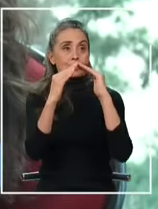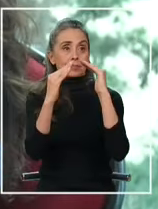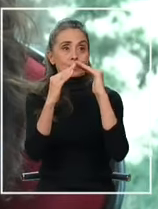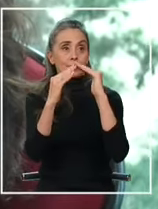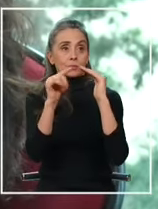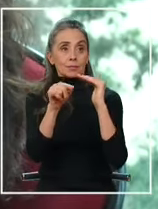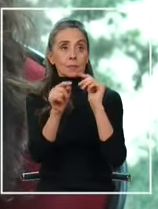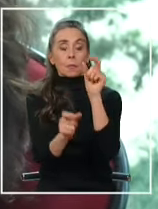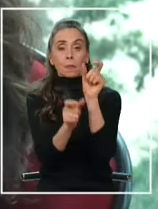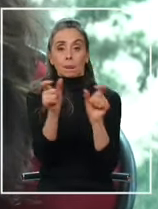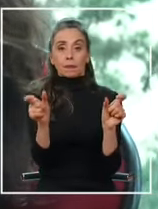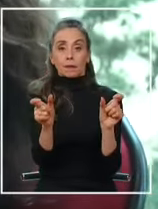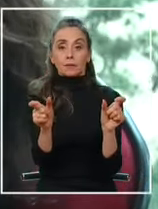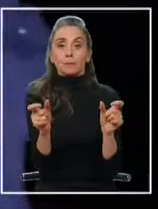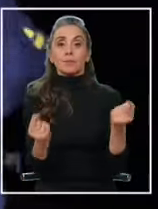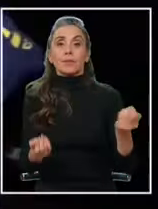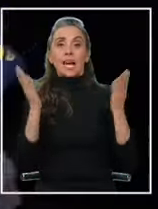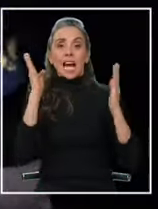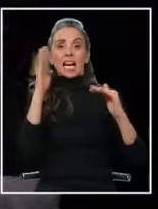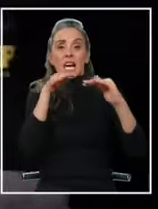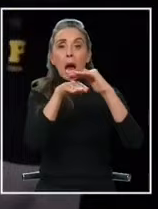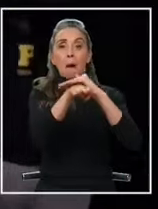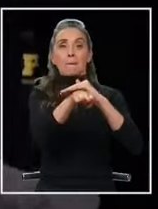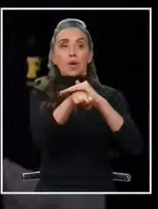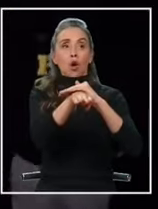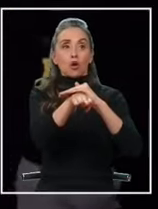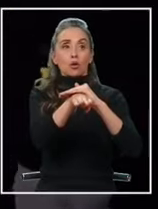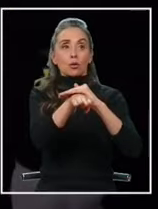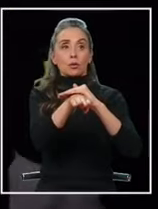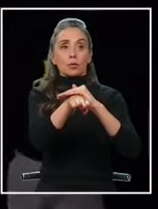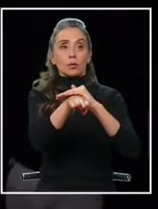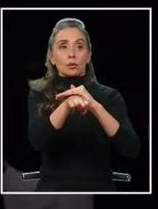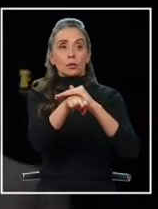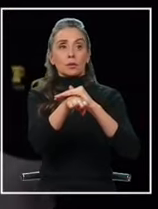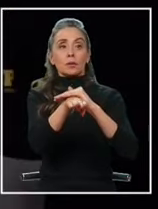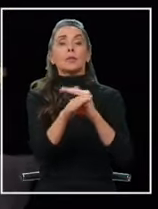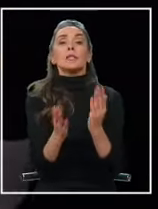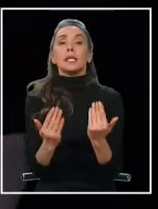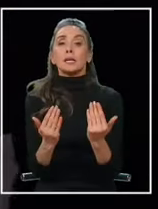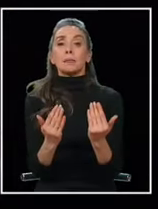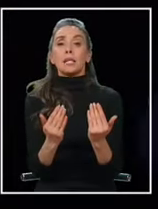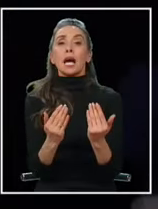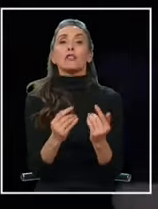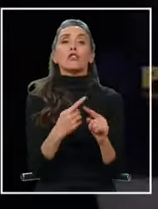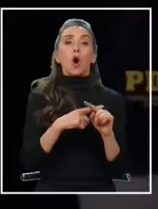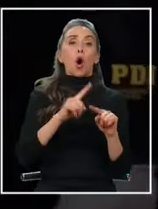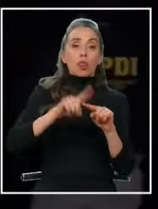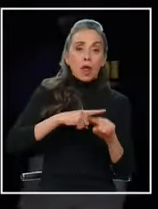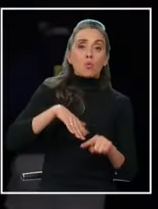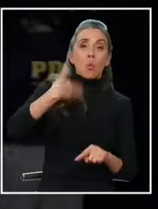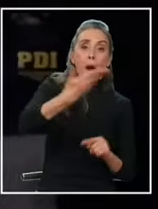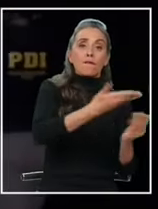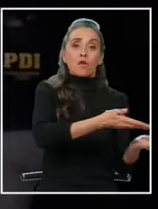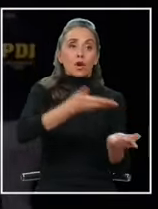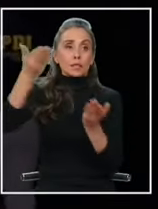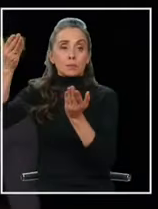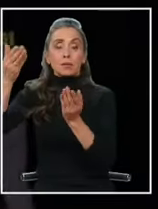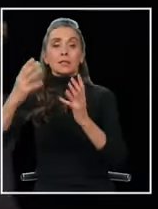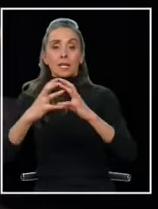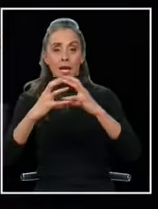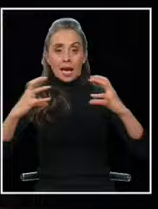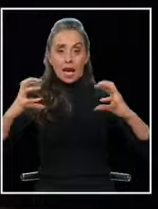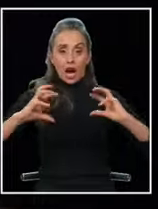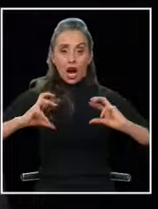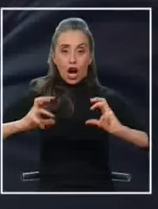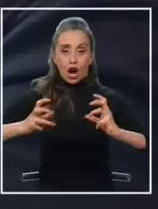tenían el camión cierto estacionado para a la espera de una próxima exportación con los rodillos que ya